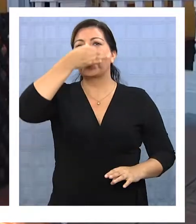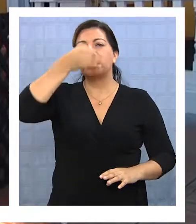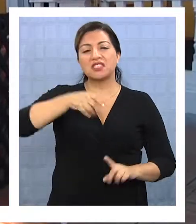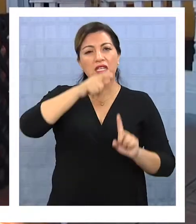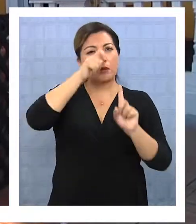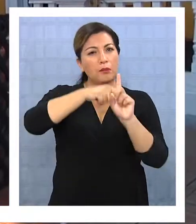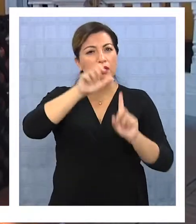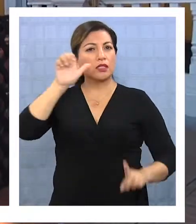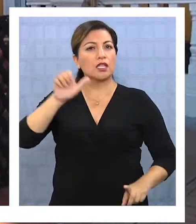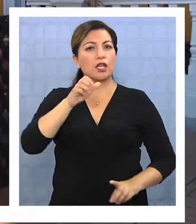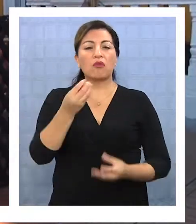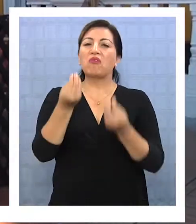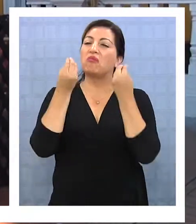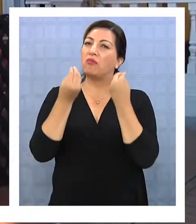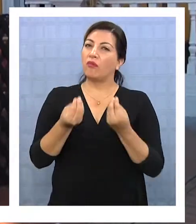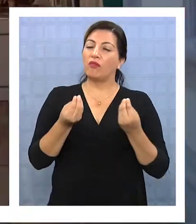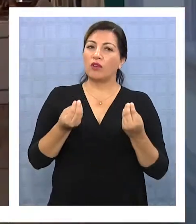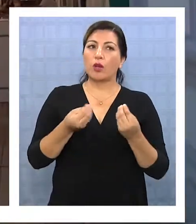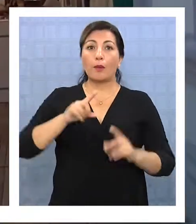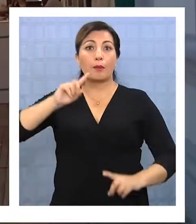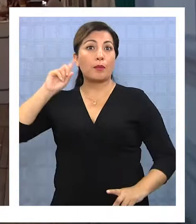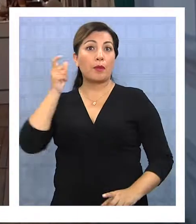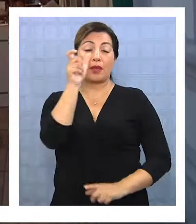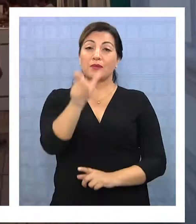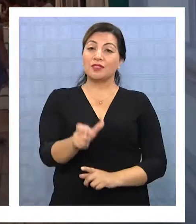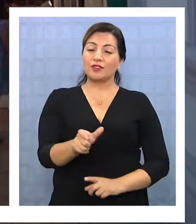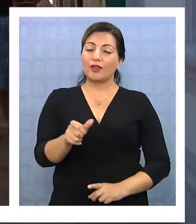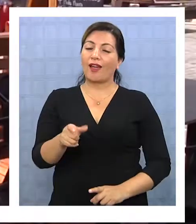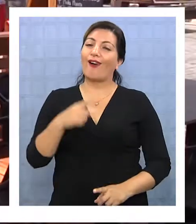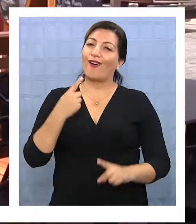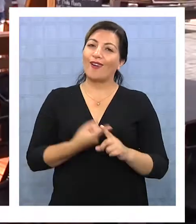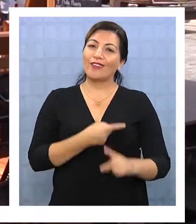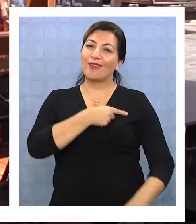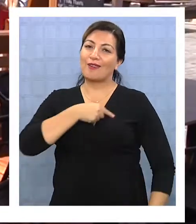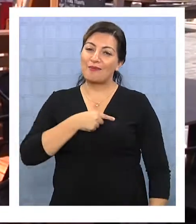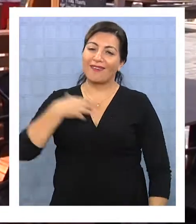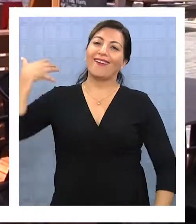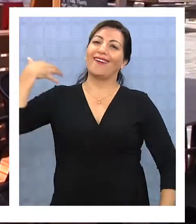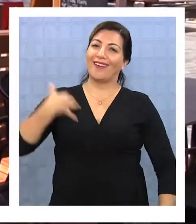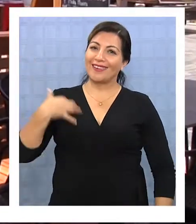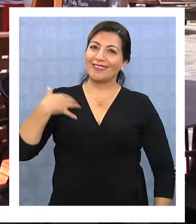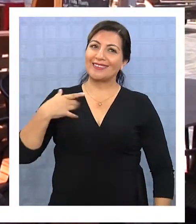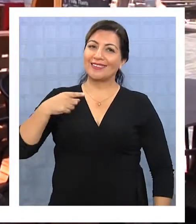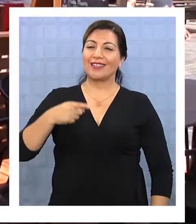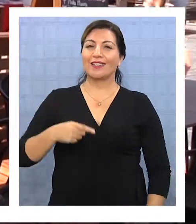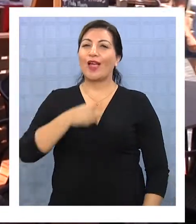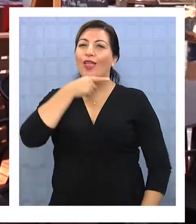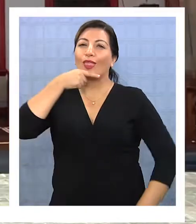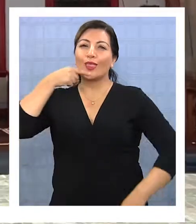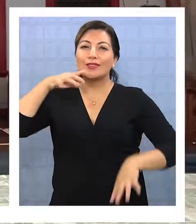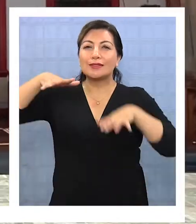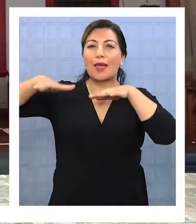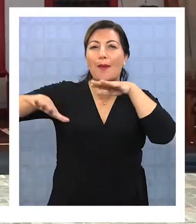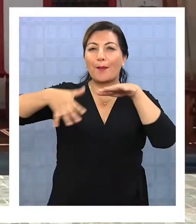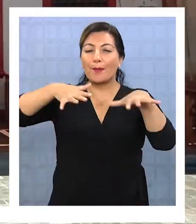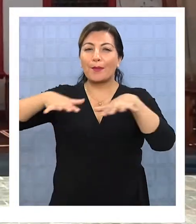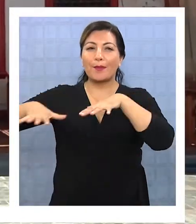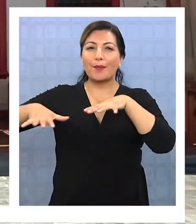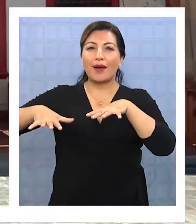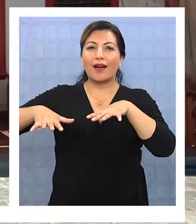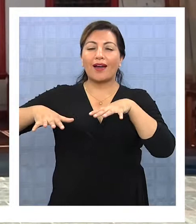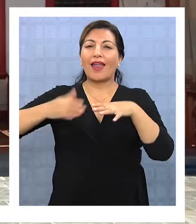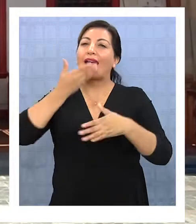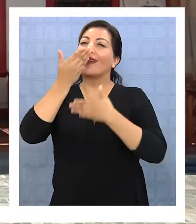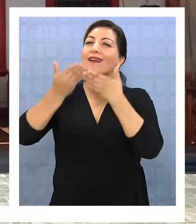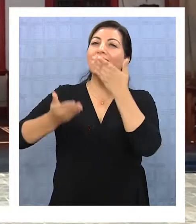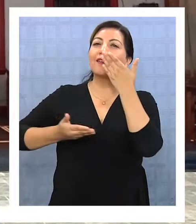enero fue un buen mes. Los principales clientes, nuevamente los argentinos. Sabores marinos, buenos tragos y karaoke los habrían